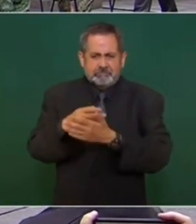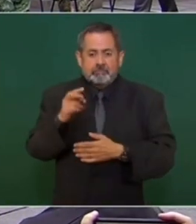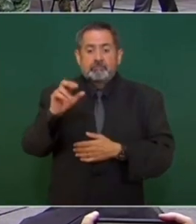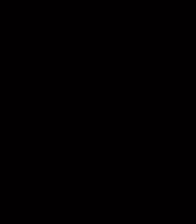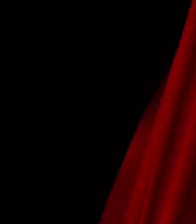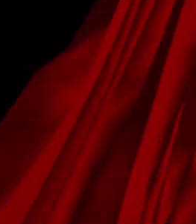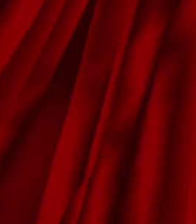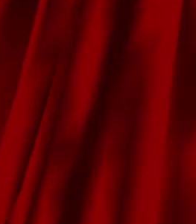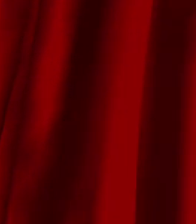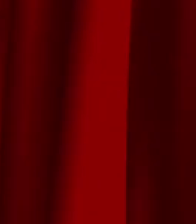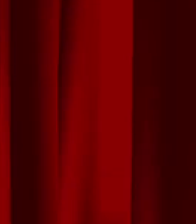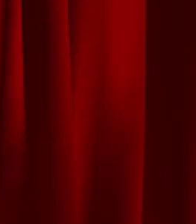al doctor Alcocés.